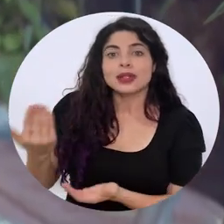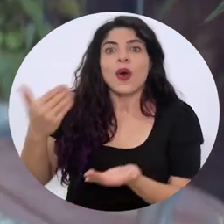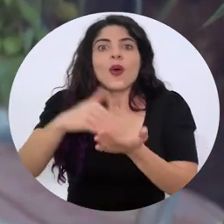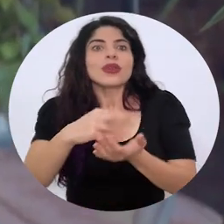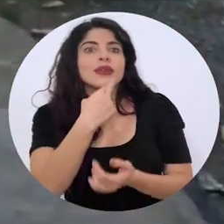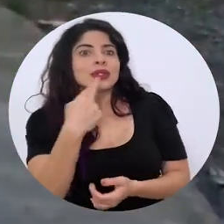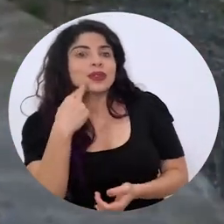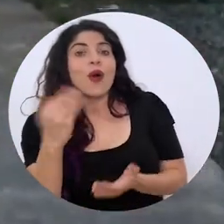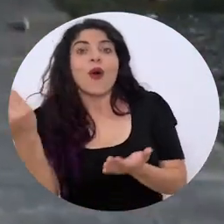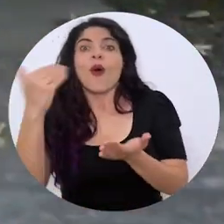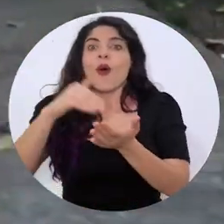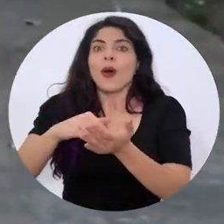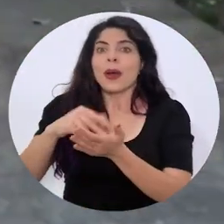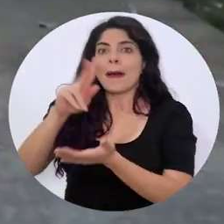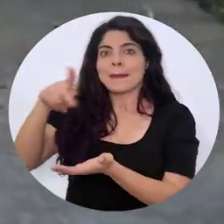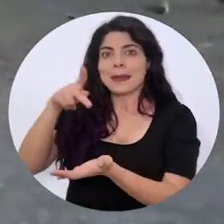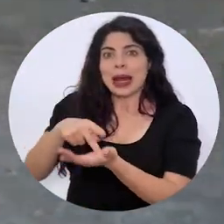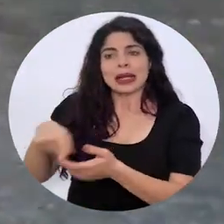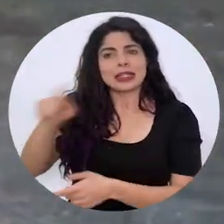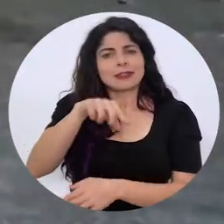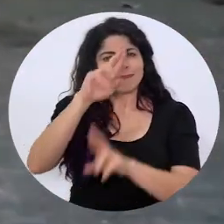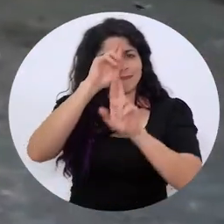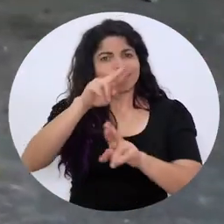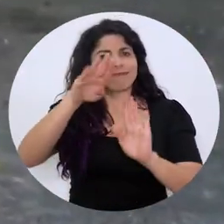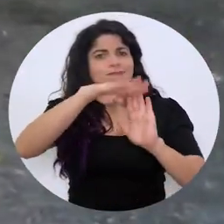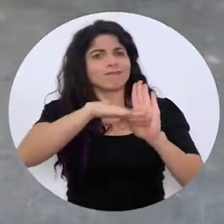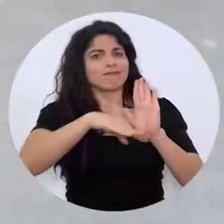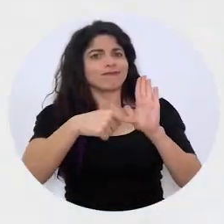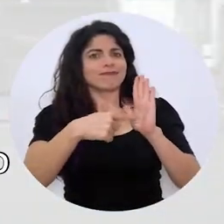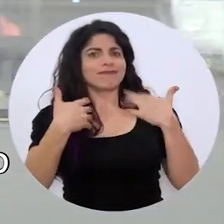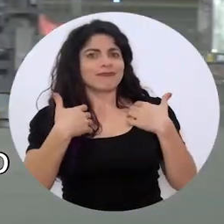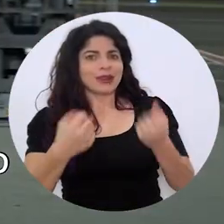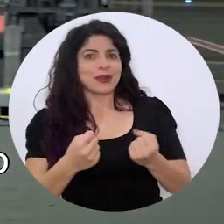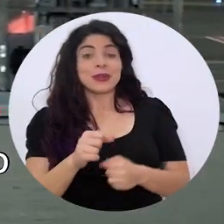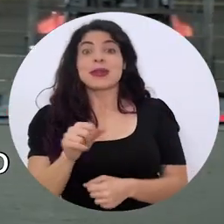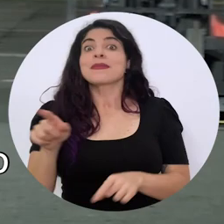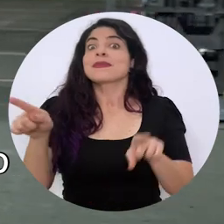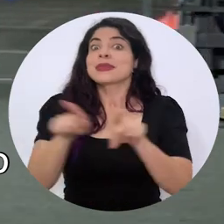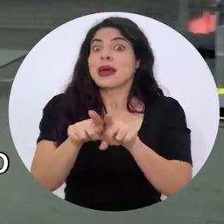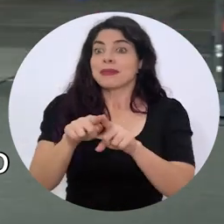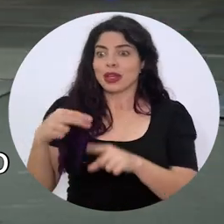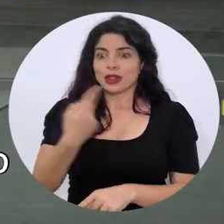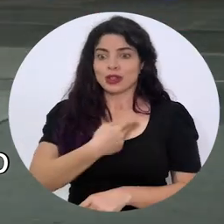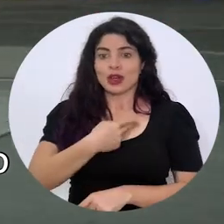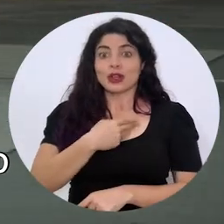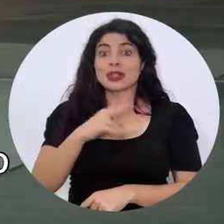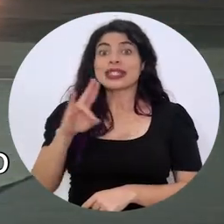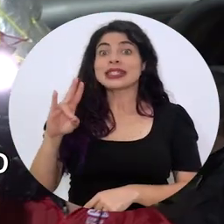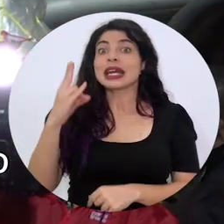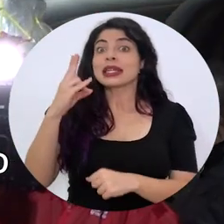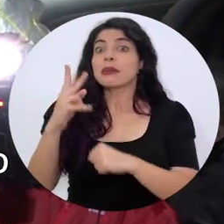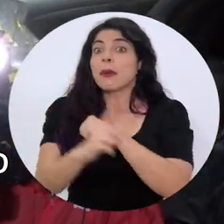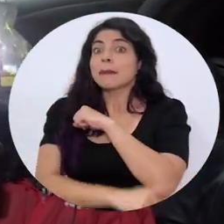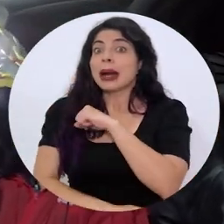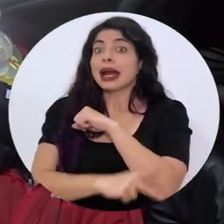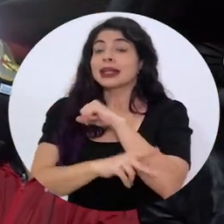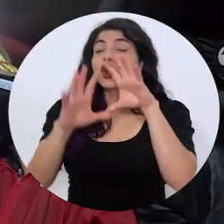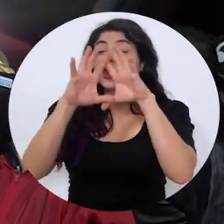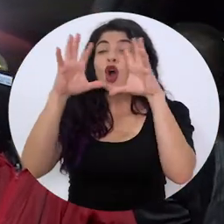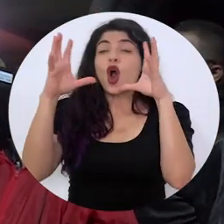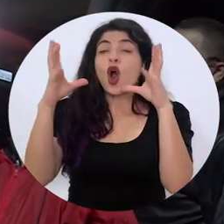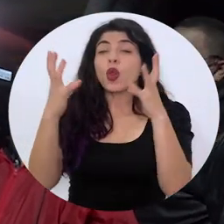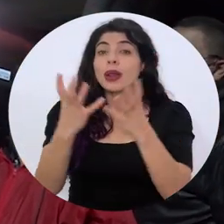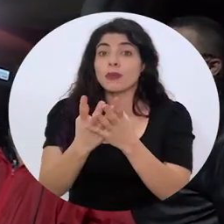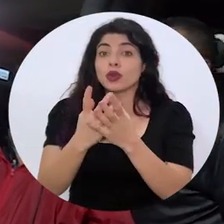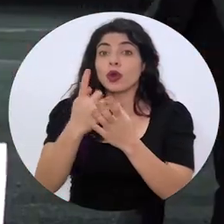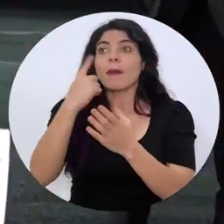a los restaurantes y a los parques con apego a los protocolos sanitarios. Asimismo, fuimos el séptimo país en el mundo en contar